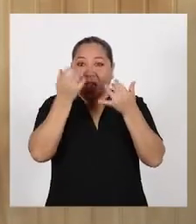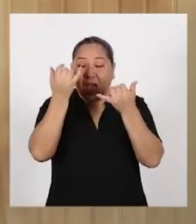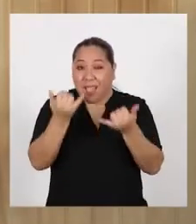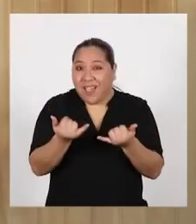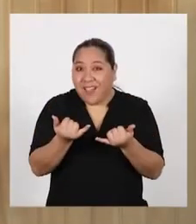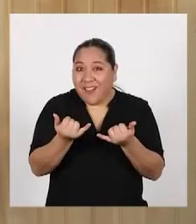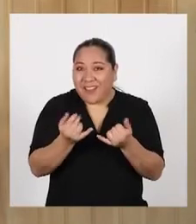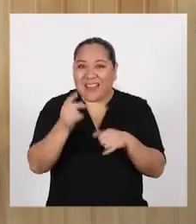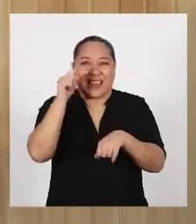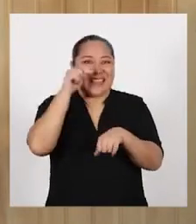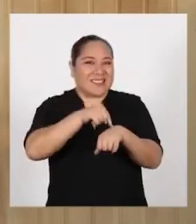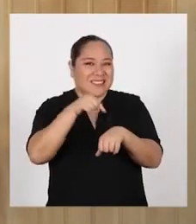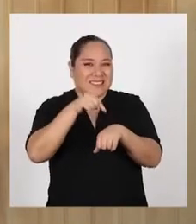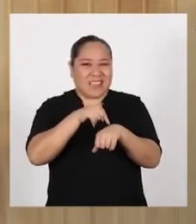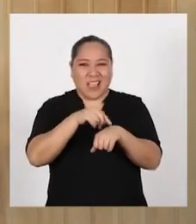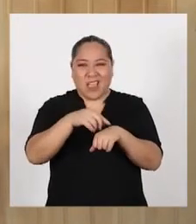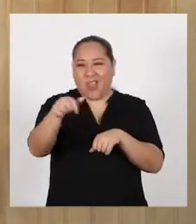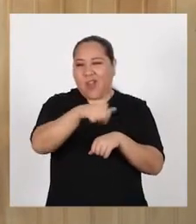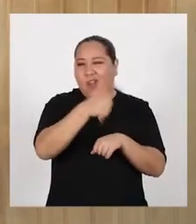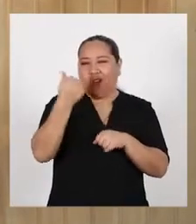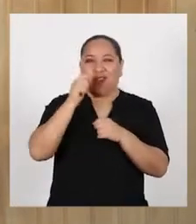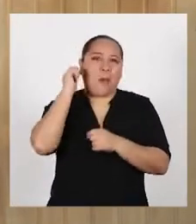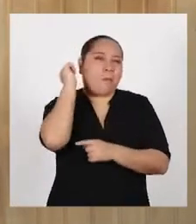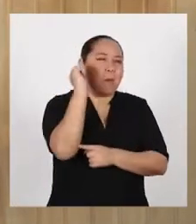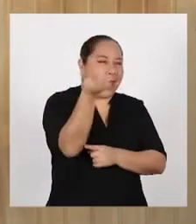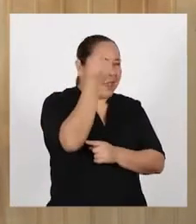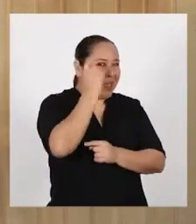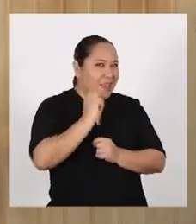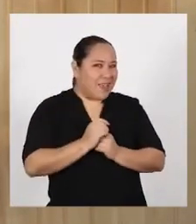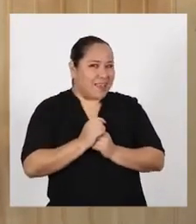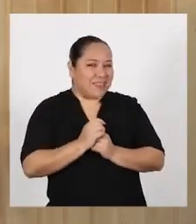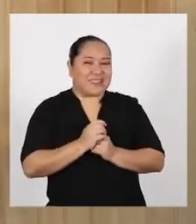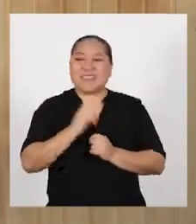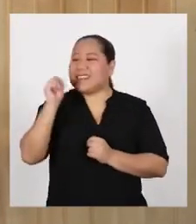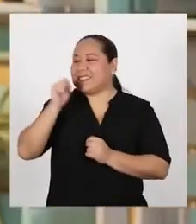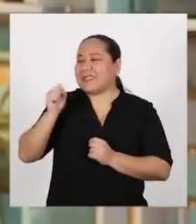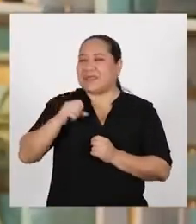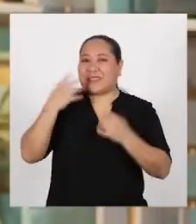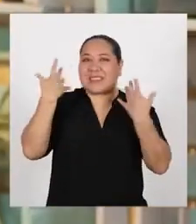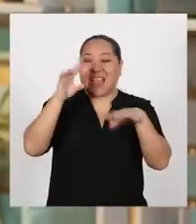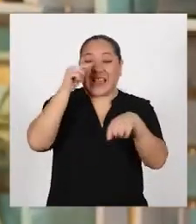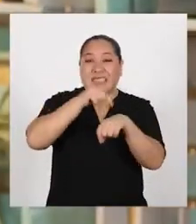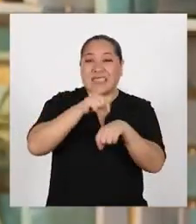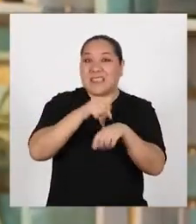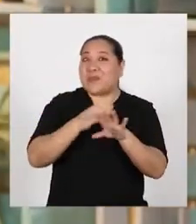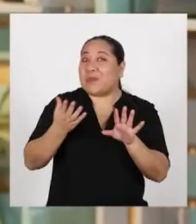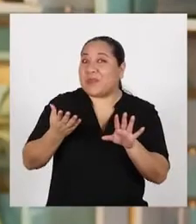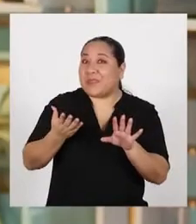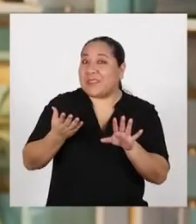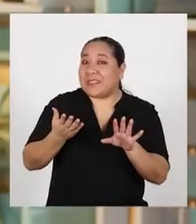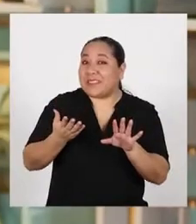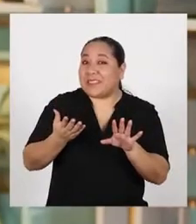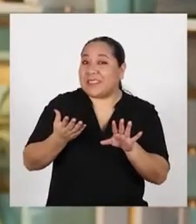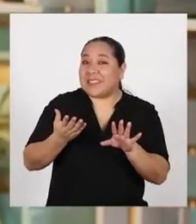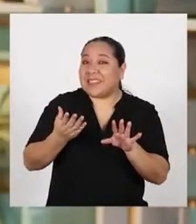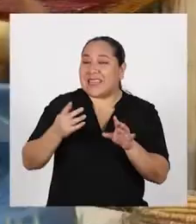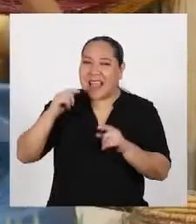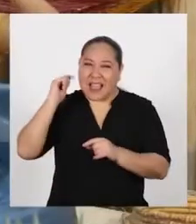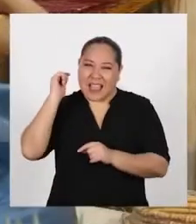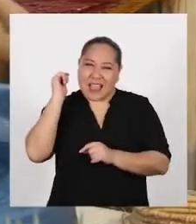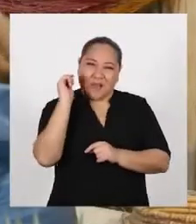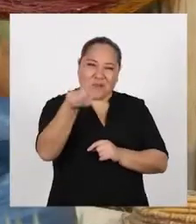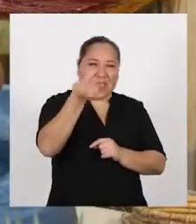Y ahora es momento de otra magia ¡Es verdad! Ya es hora de...